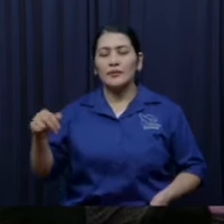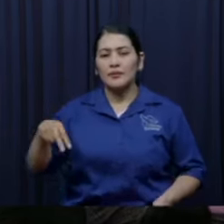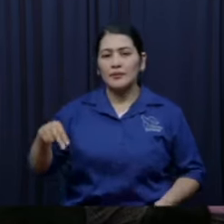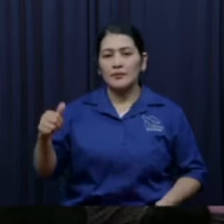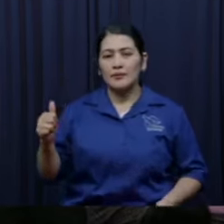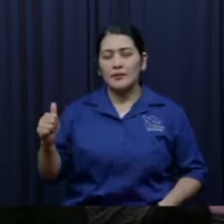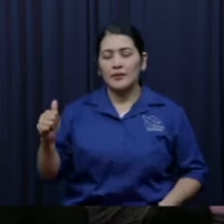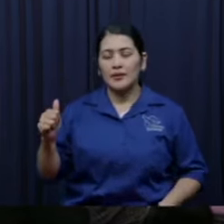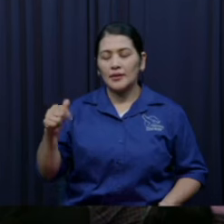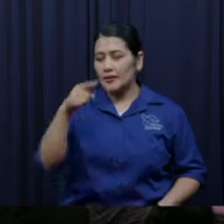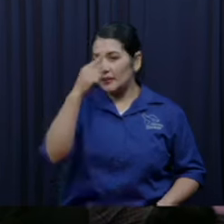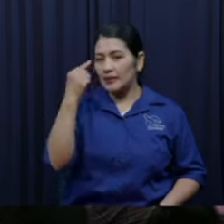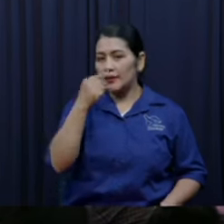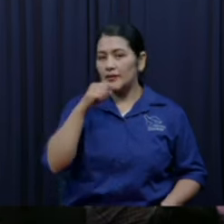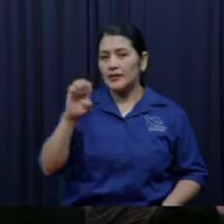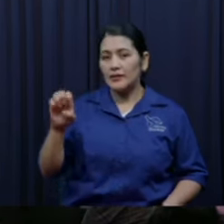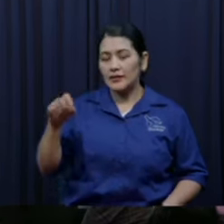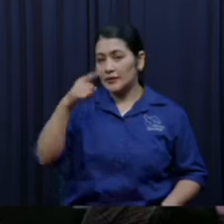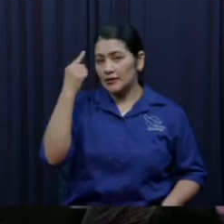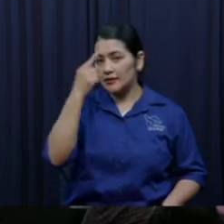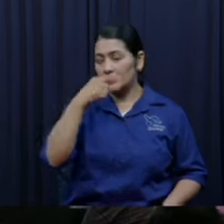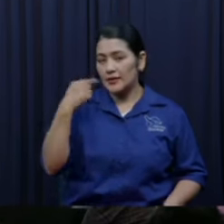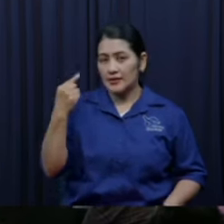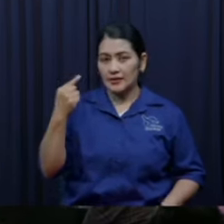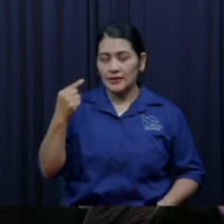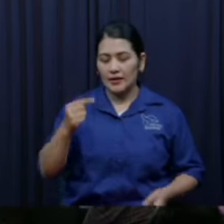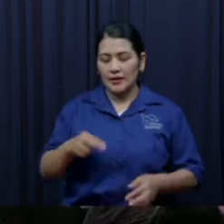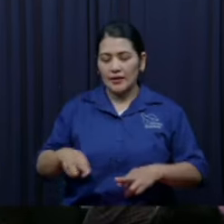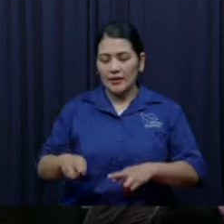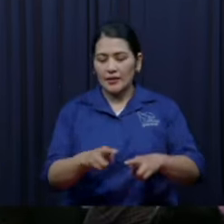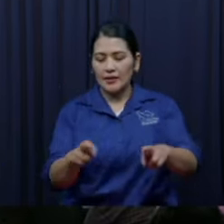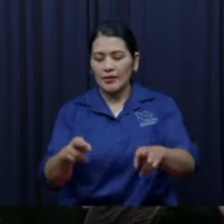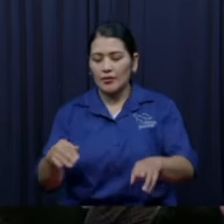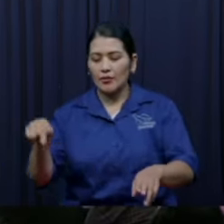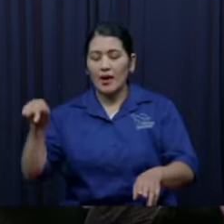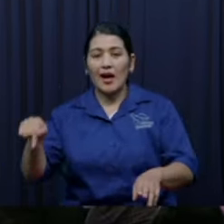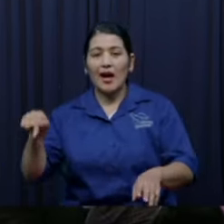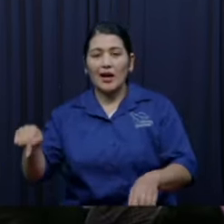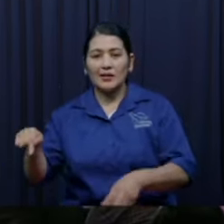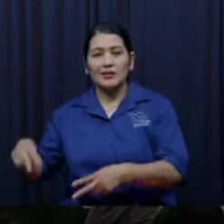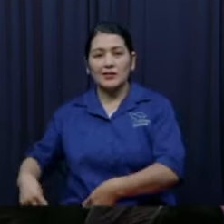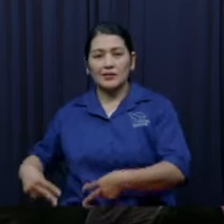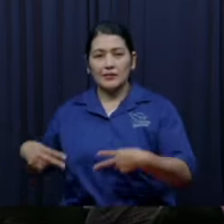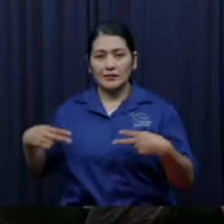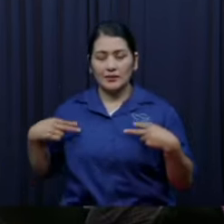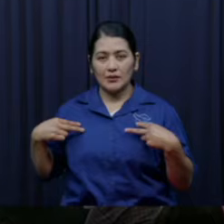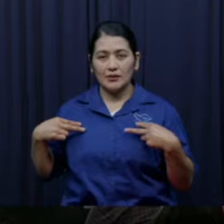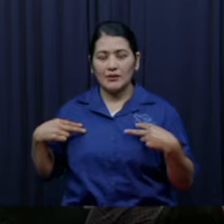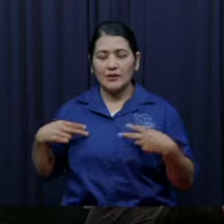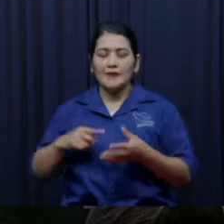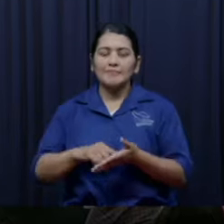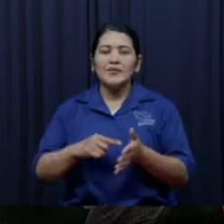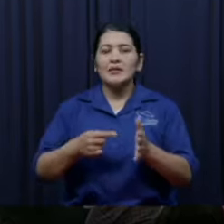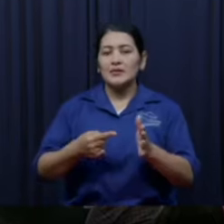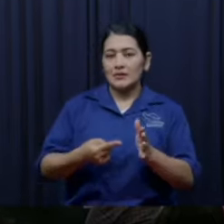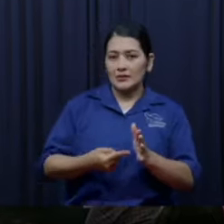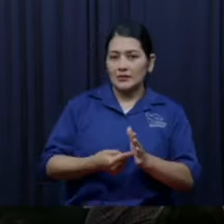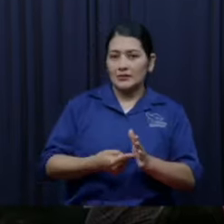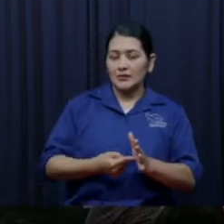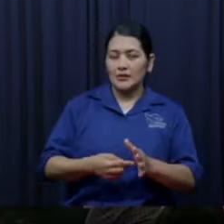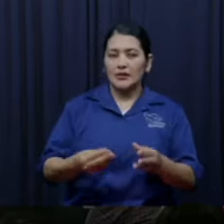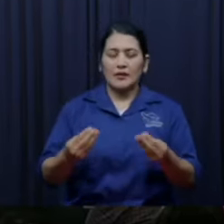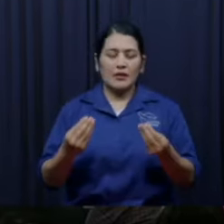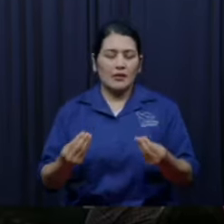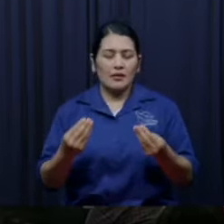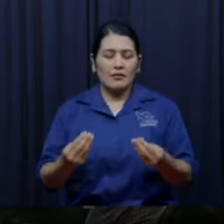del lado del desierto. Y esto es una representación tremenda de que hay hermanos que nunca van a entrar a Canaán, nunca